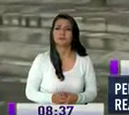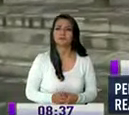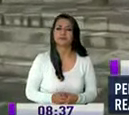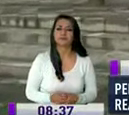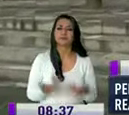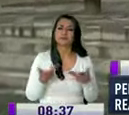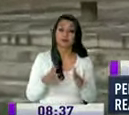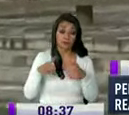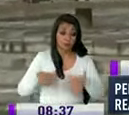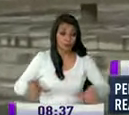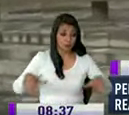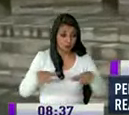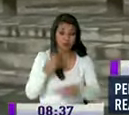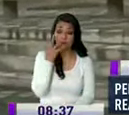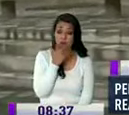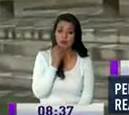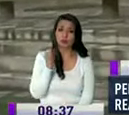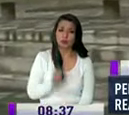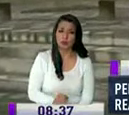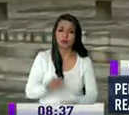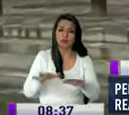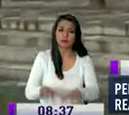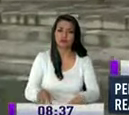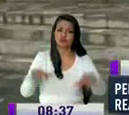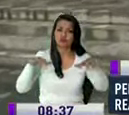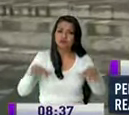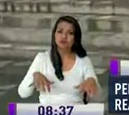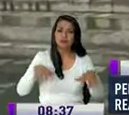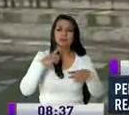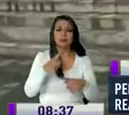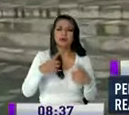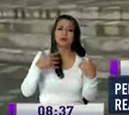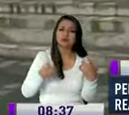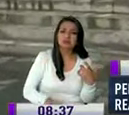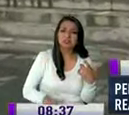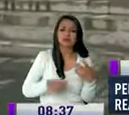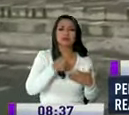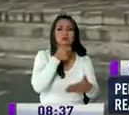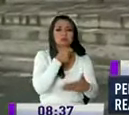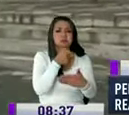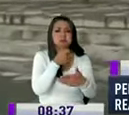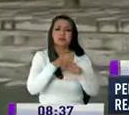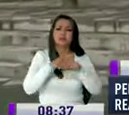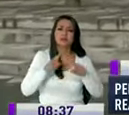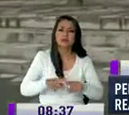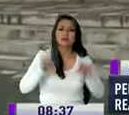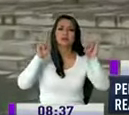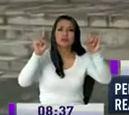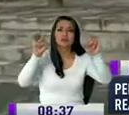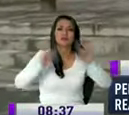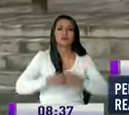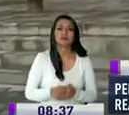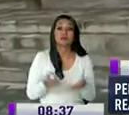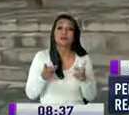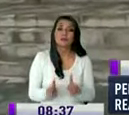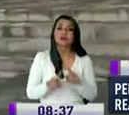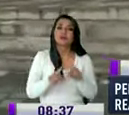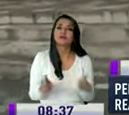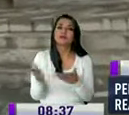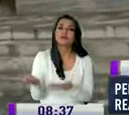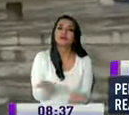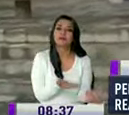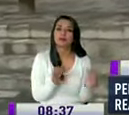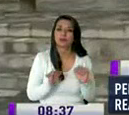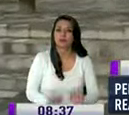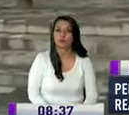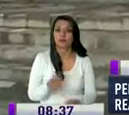varios espacios como el ágora tiene partes para tener conciertos de rock y hacer varios eventos entonces